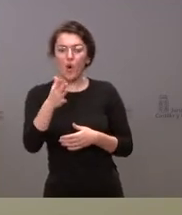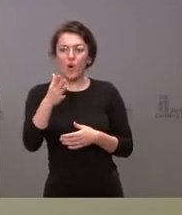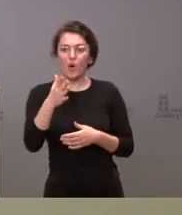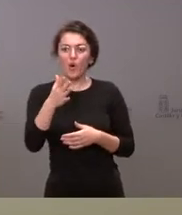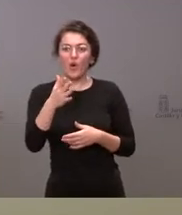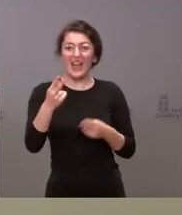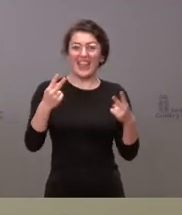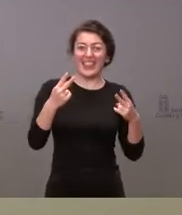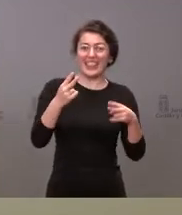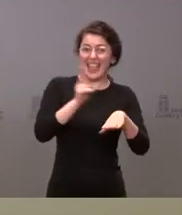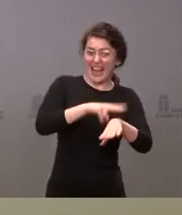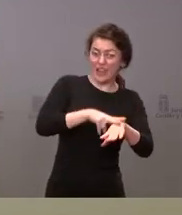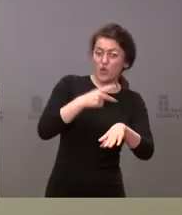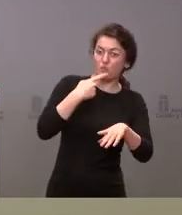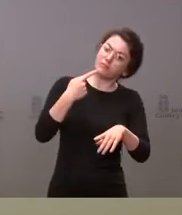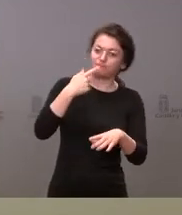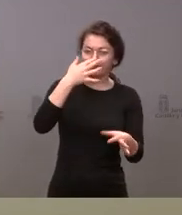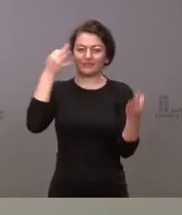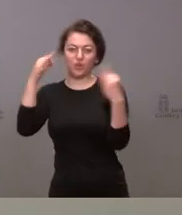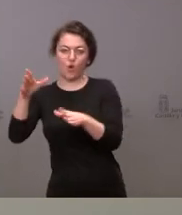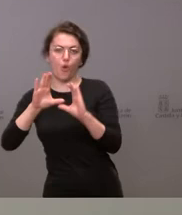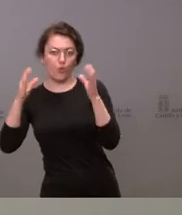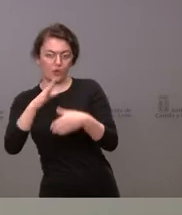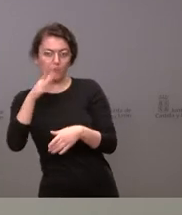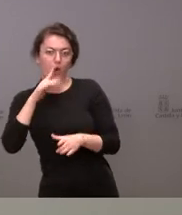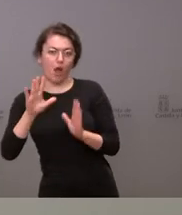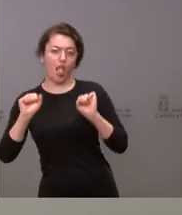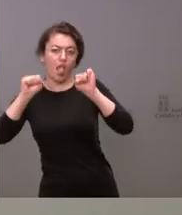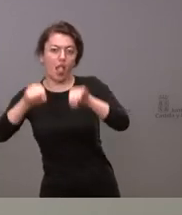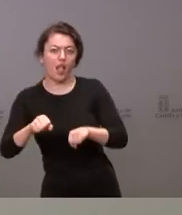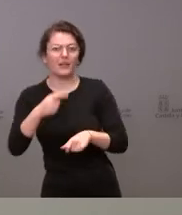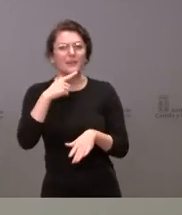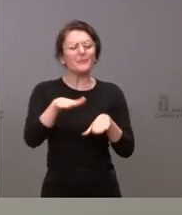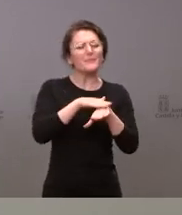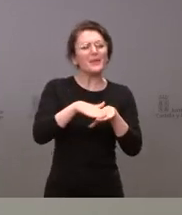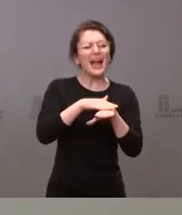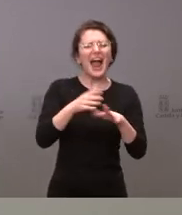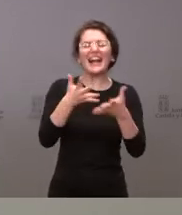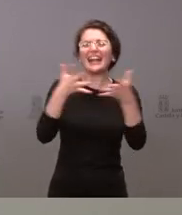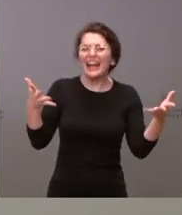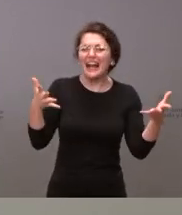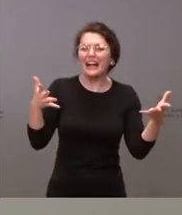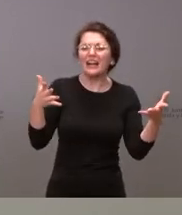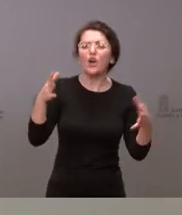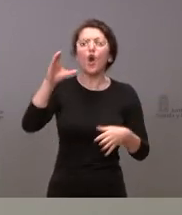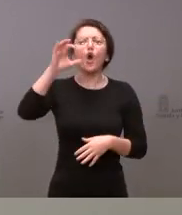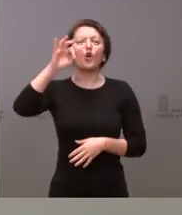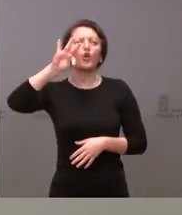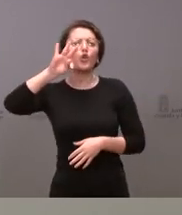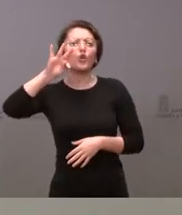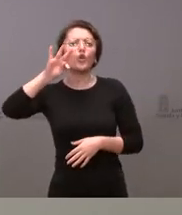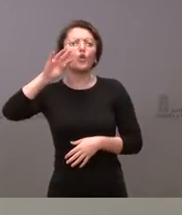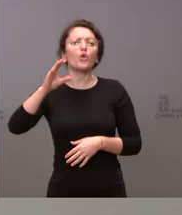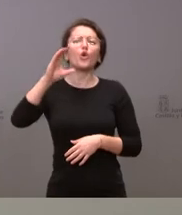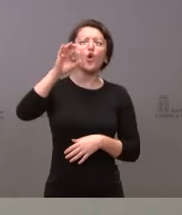ese retraso? Gracias. De la Gran Corta Perdón, perdón lo he